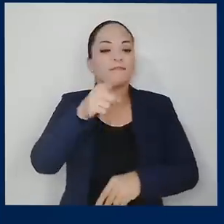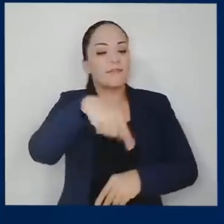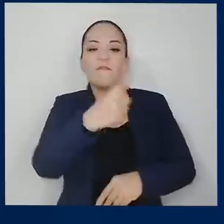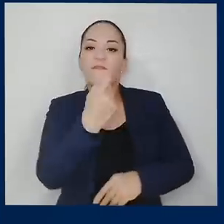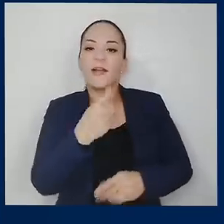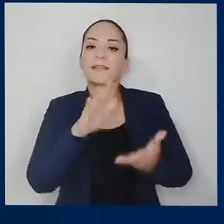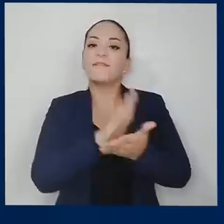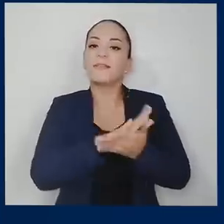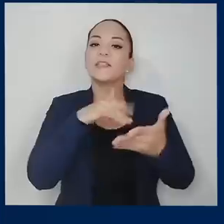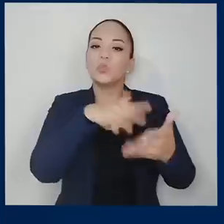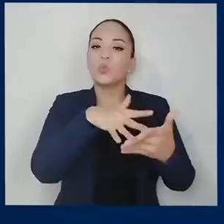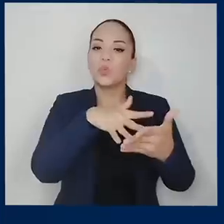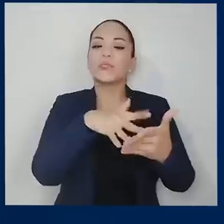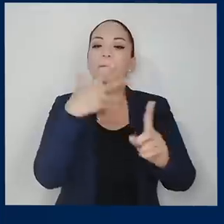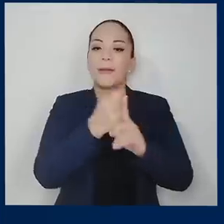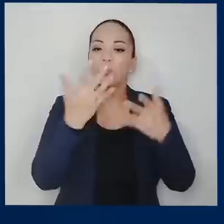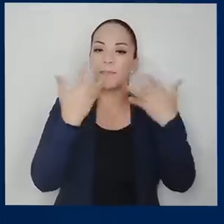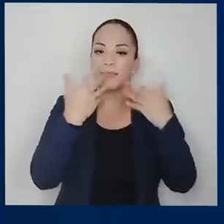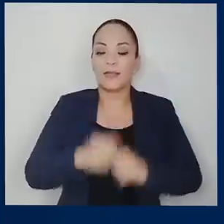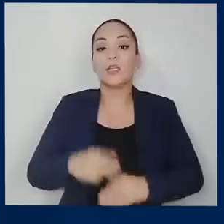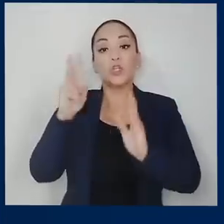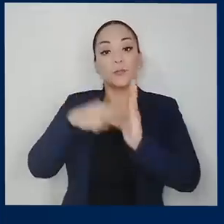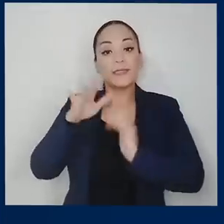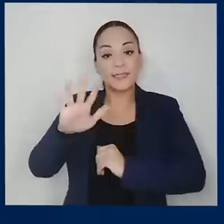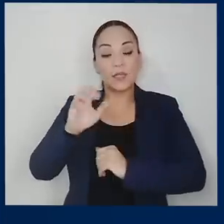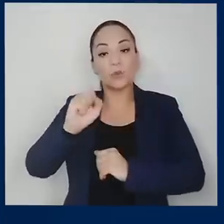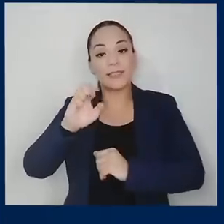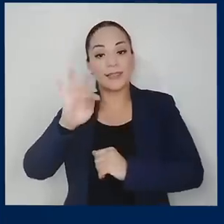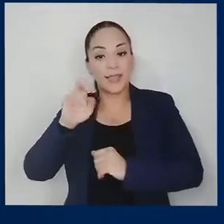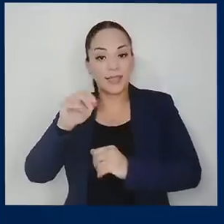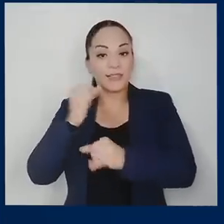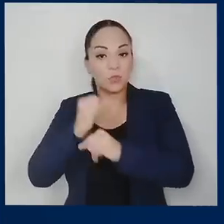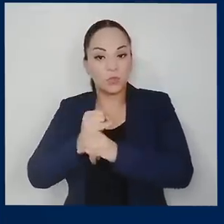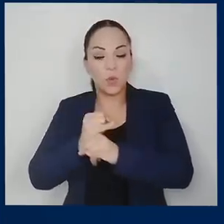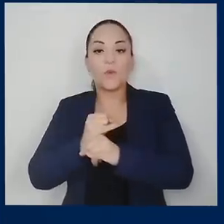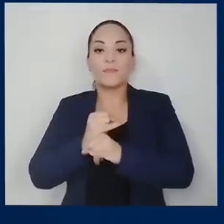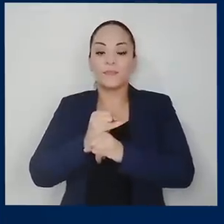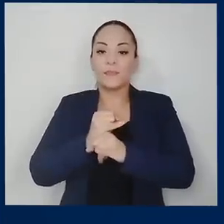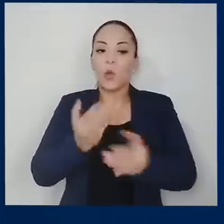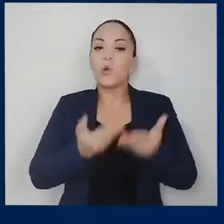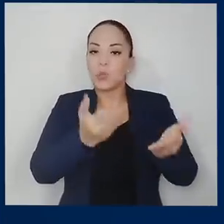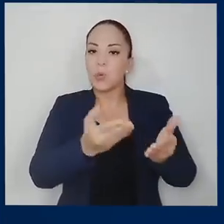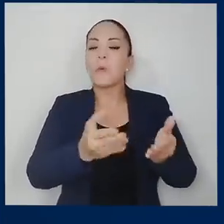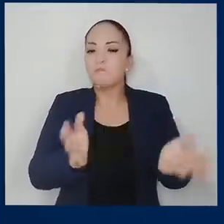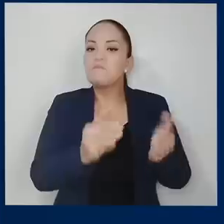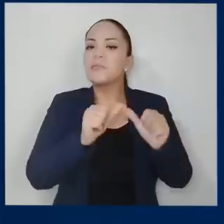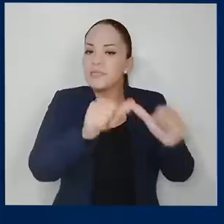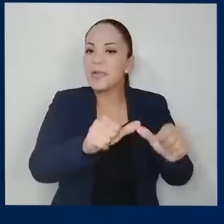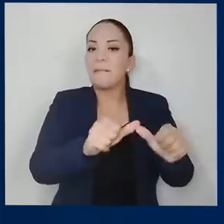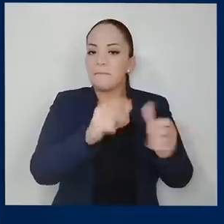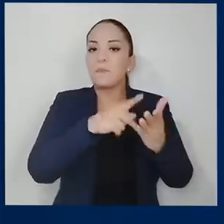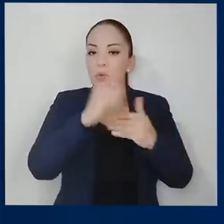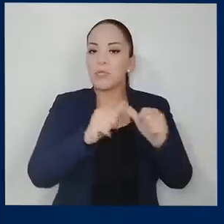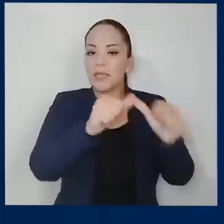realizado los estudios de impacto ambiental. 2005. Setena otorga la viabilidad ambiental al proyecto